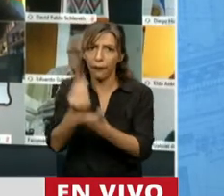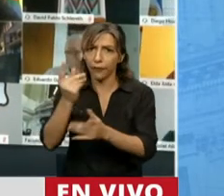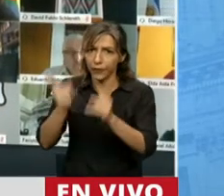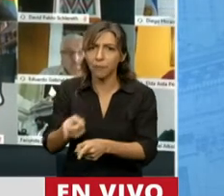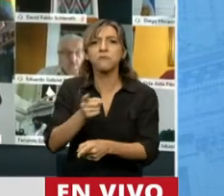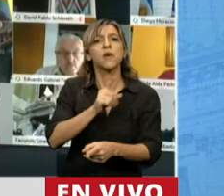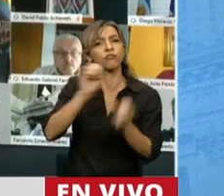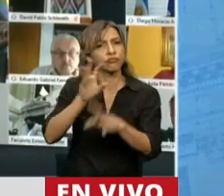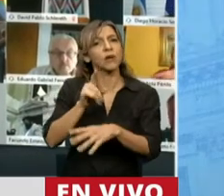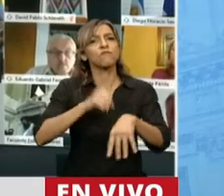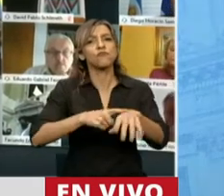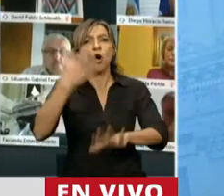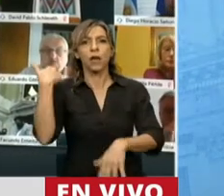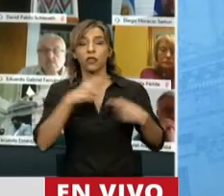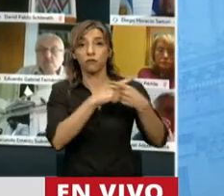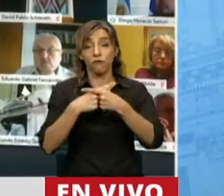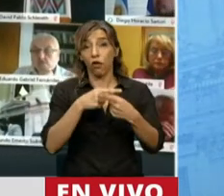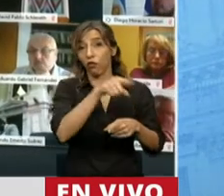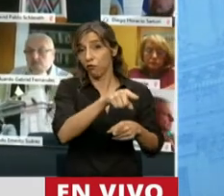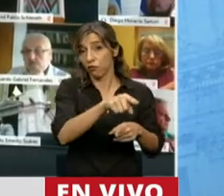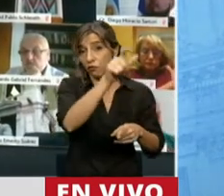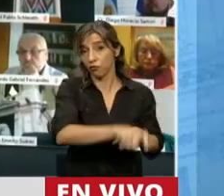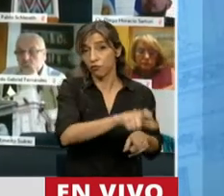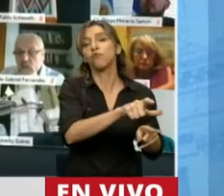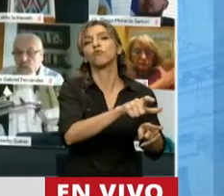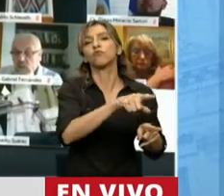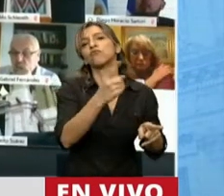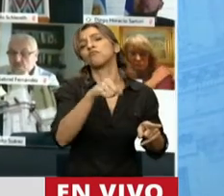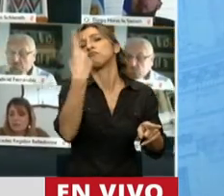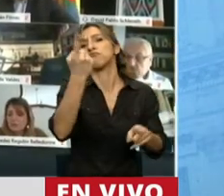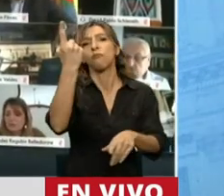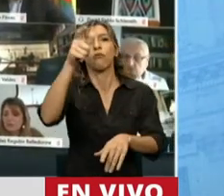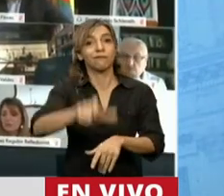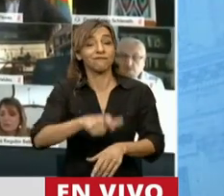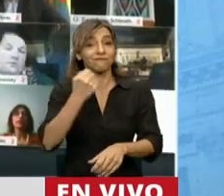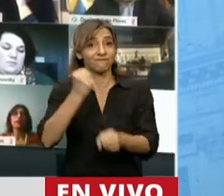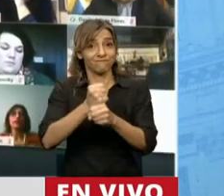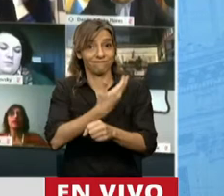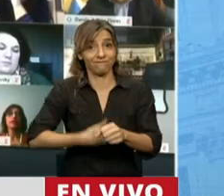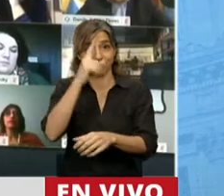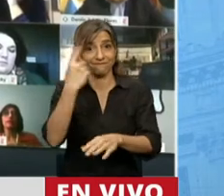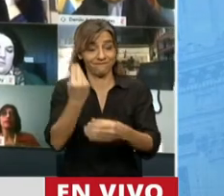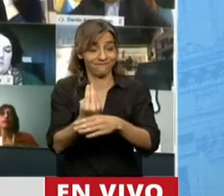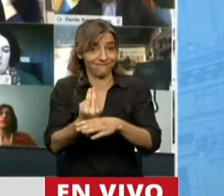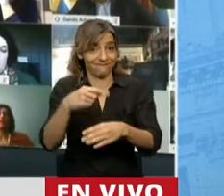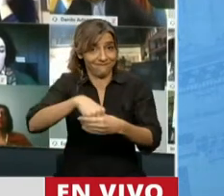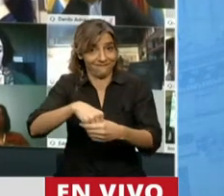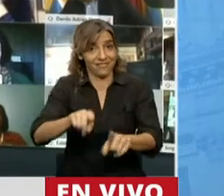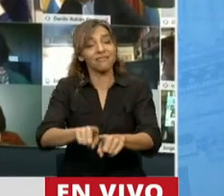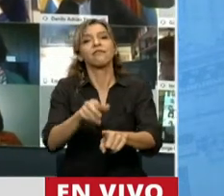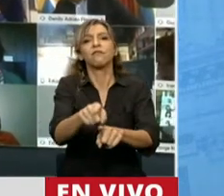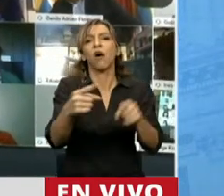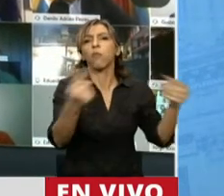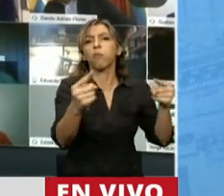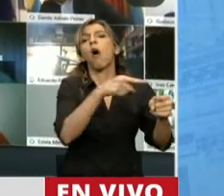diputado, en una discusión mediática que mantuvo con un funcionario de su provincia, dijo en los medios que cuando me acusan de